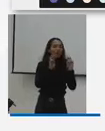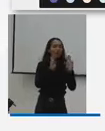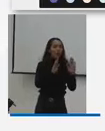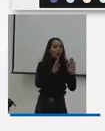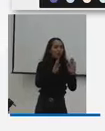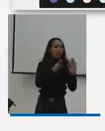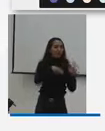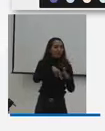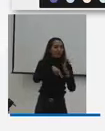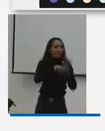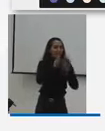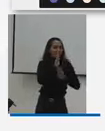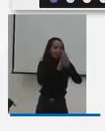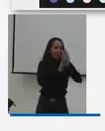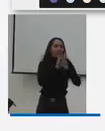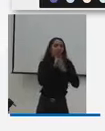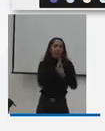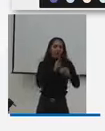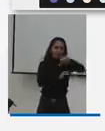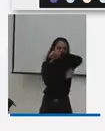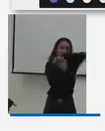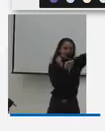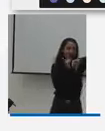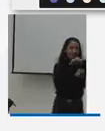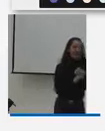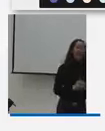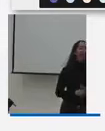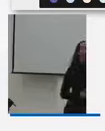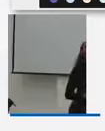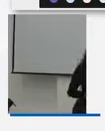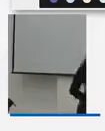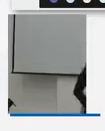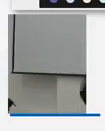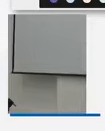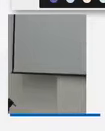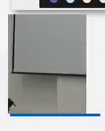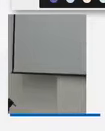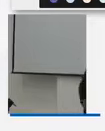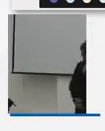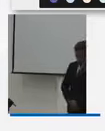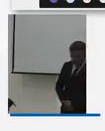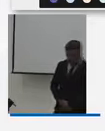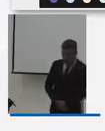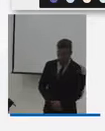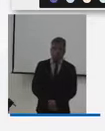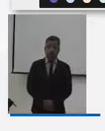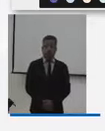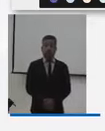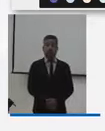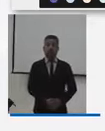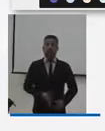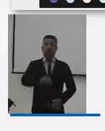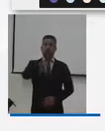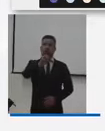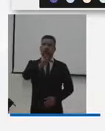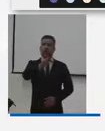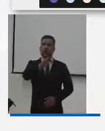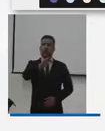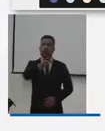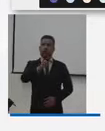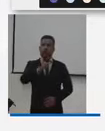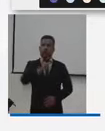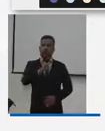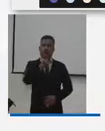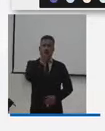y Desarrollo Jorge Mario que interesante pregunta que usted nos ha hecho la